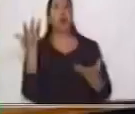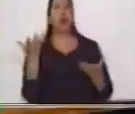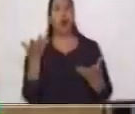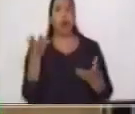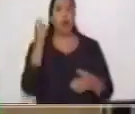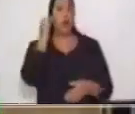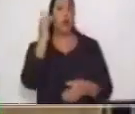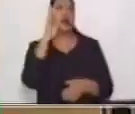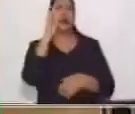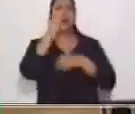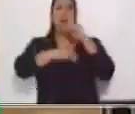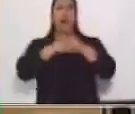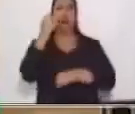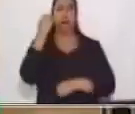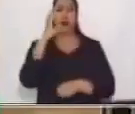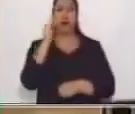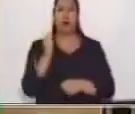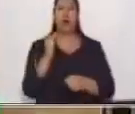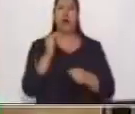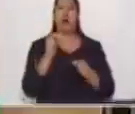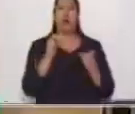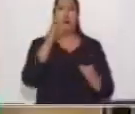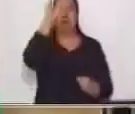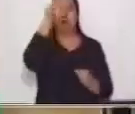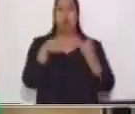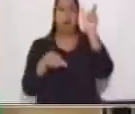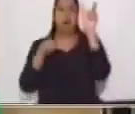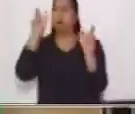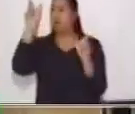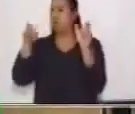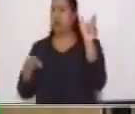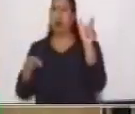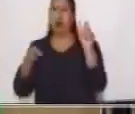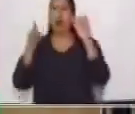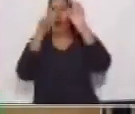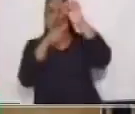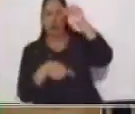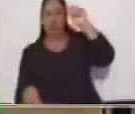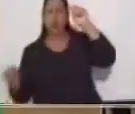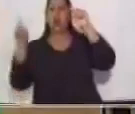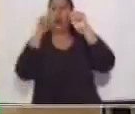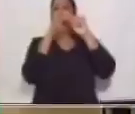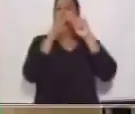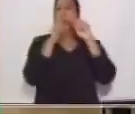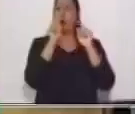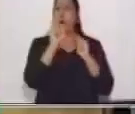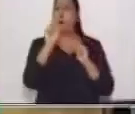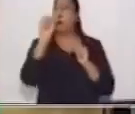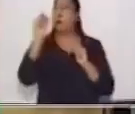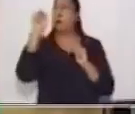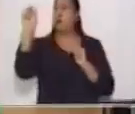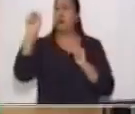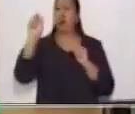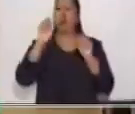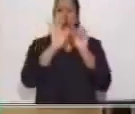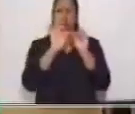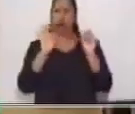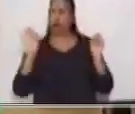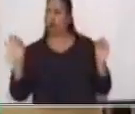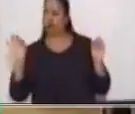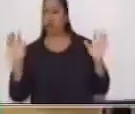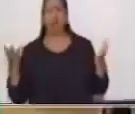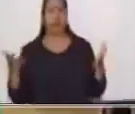circulares. Tenemos otro tipo de gráficas que son de puntos, de líneas. Yo te voy a mostrar el día de hoy